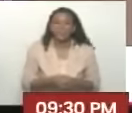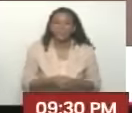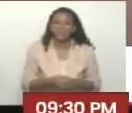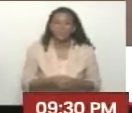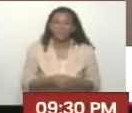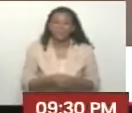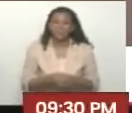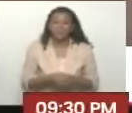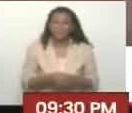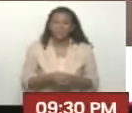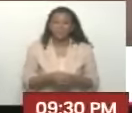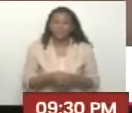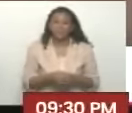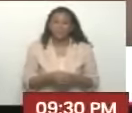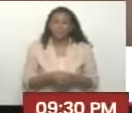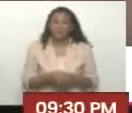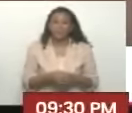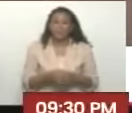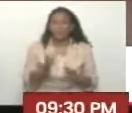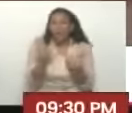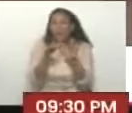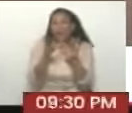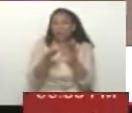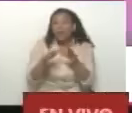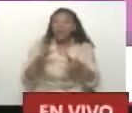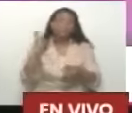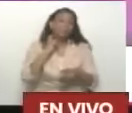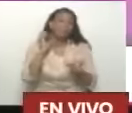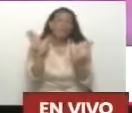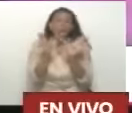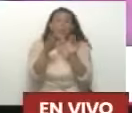A ver, igual que si juegan el murciélago, para jugárnoslo por aquí.